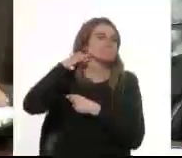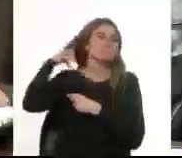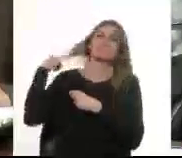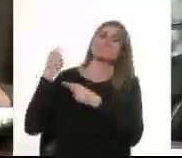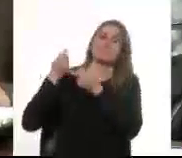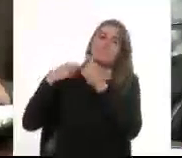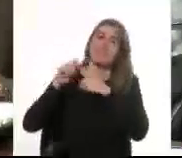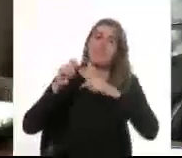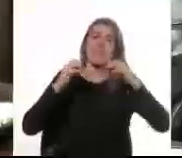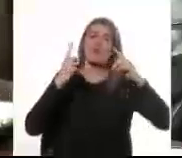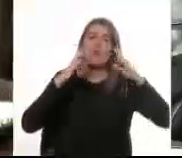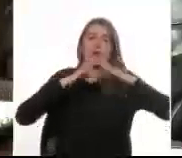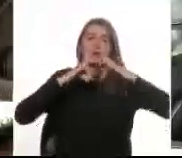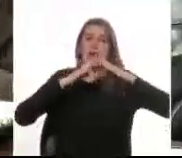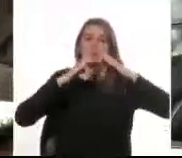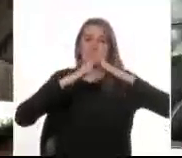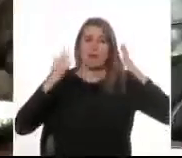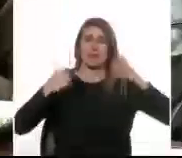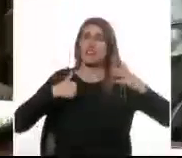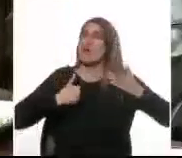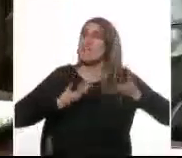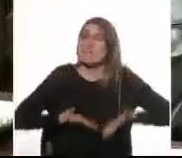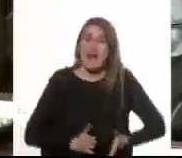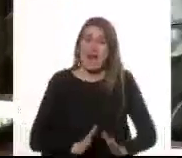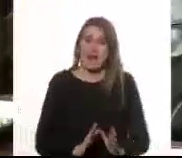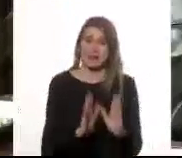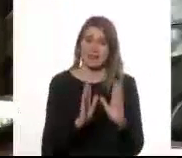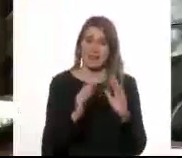La casona en la cual habíamos nacido